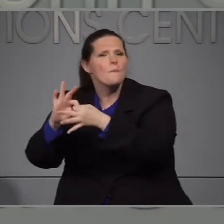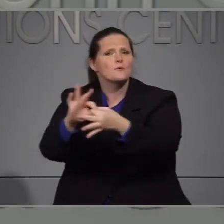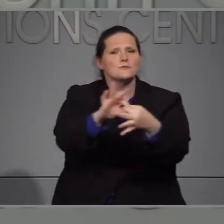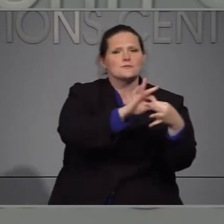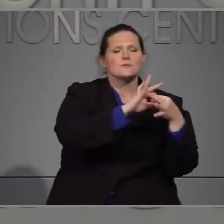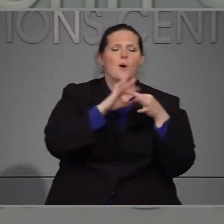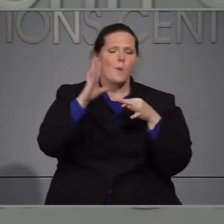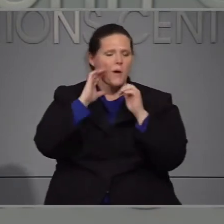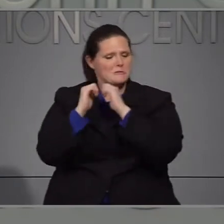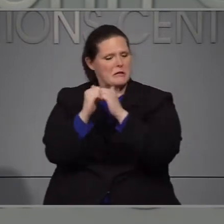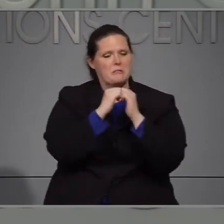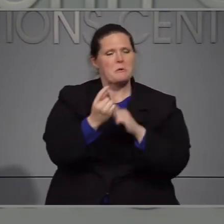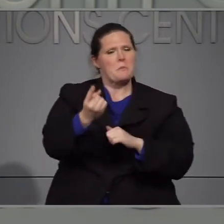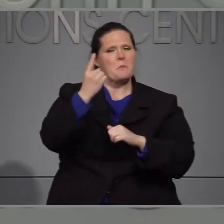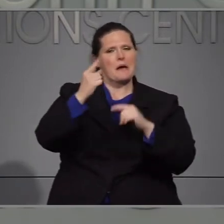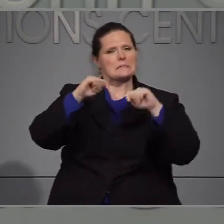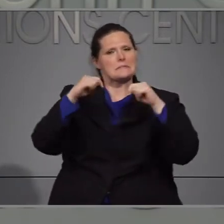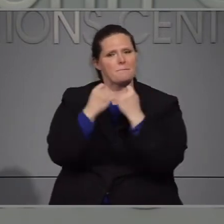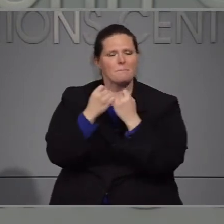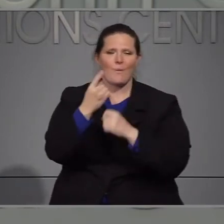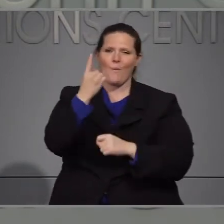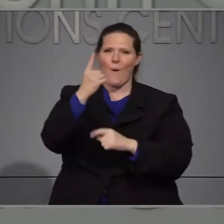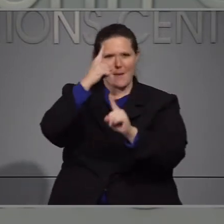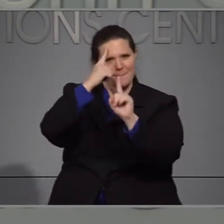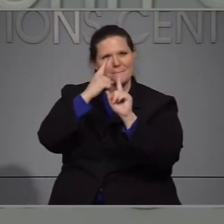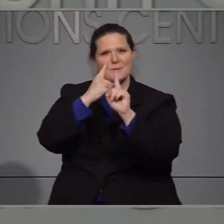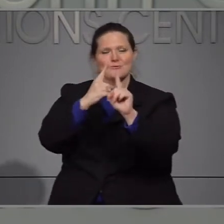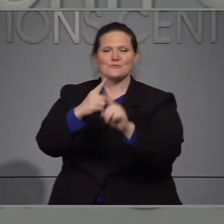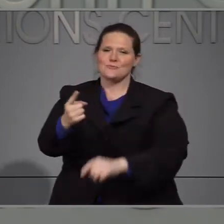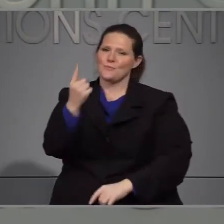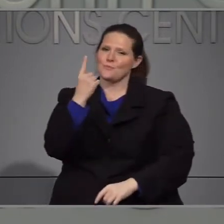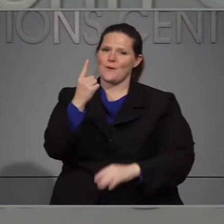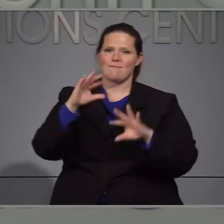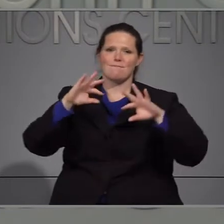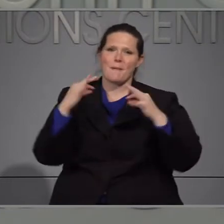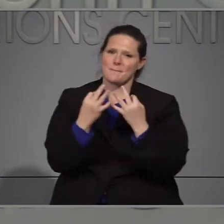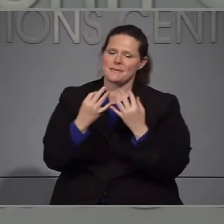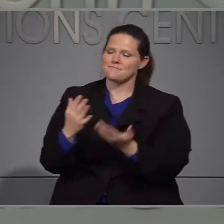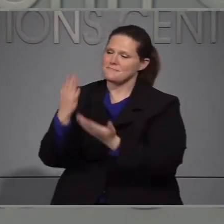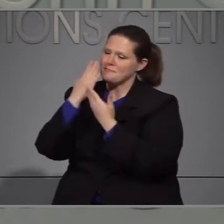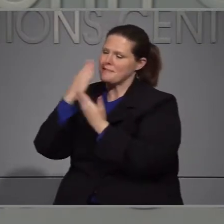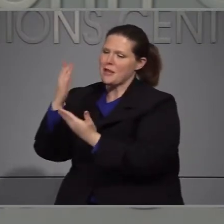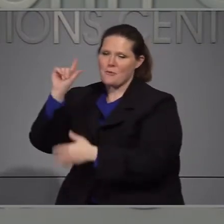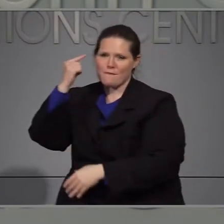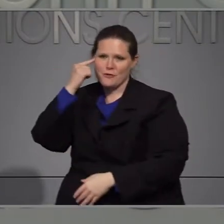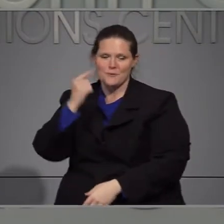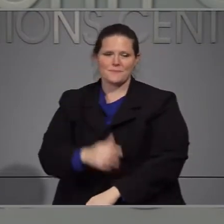esto juntos un equipo una misión y una familia gracias gobernador